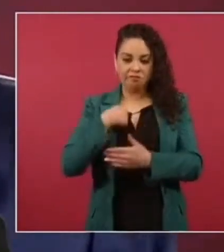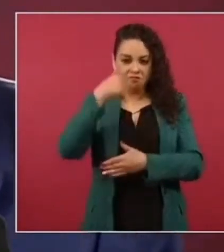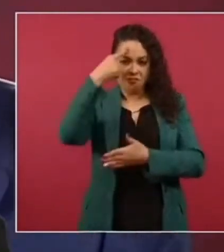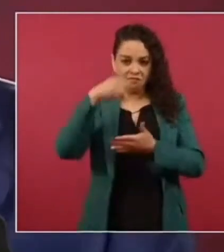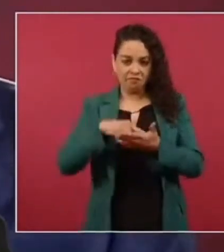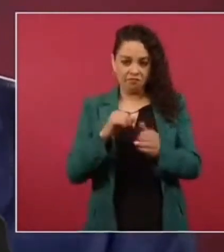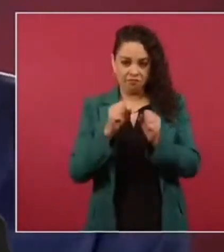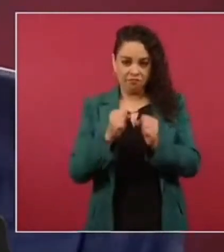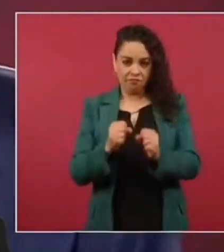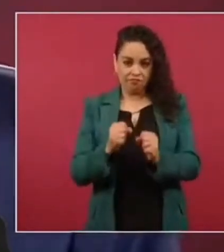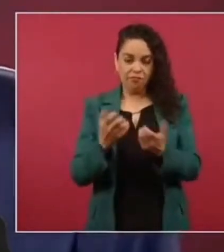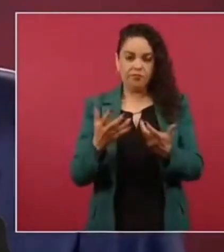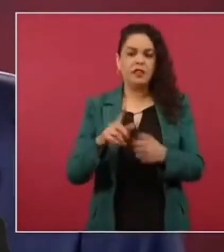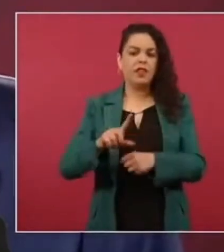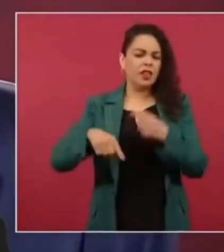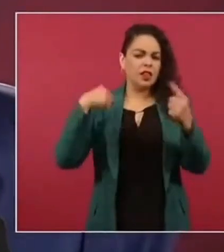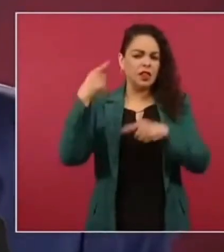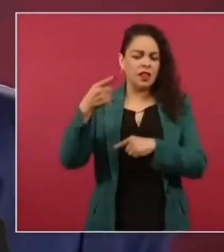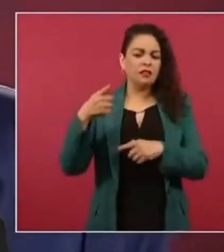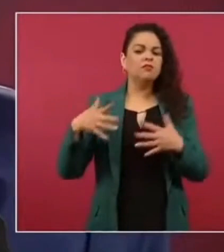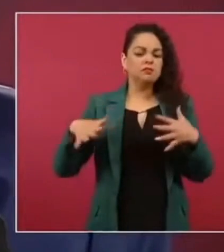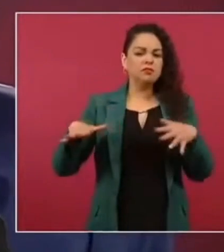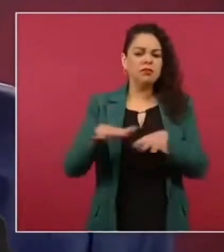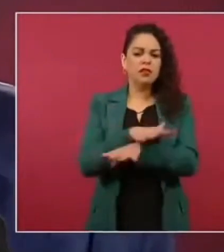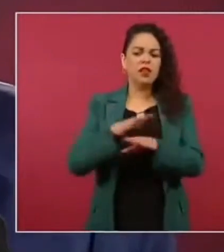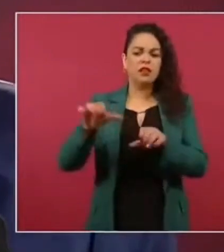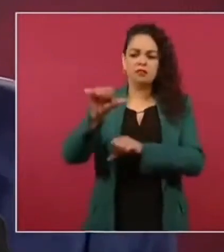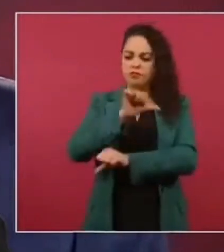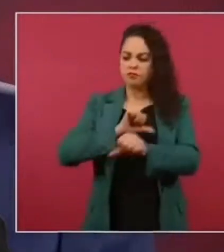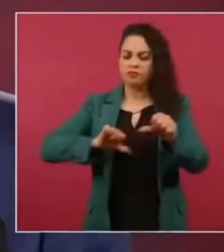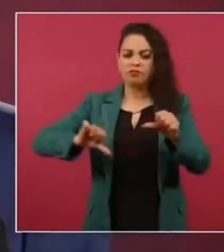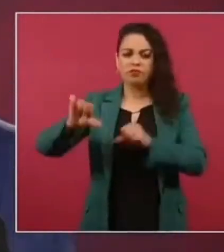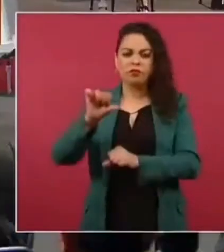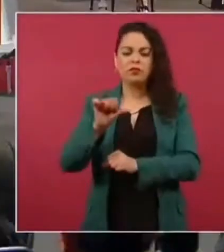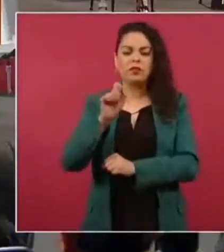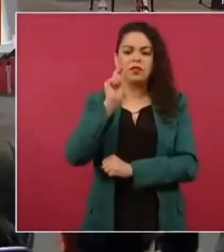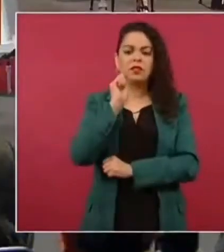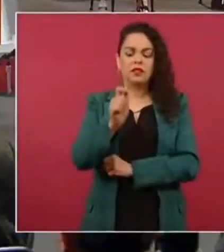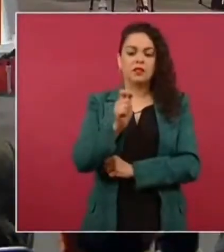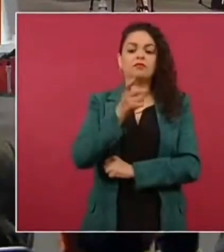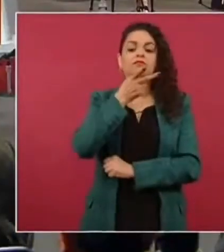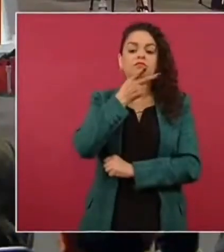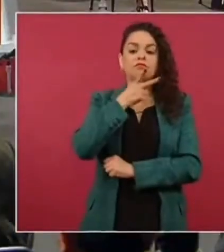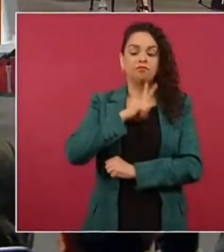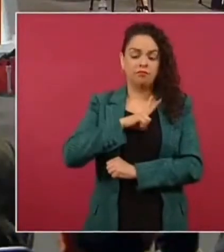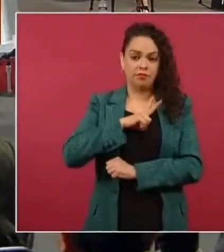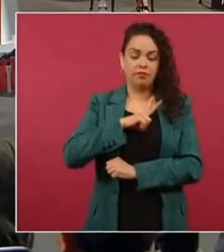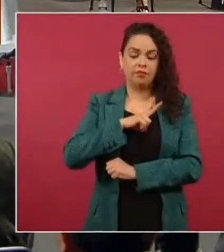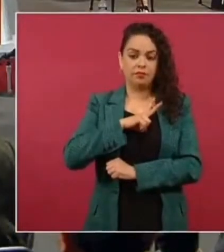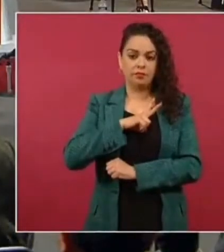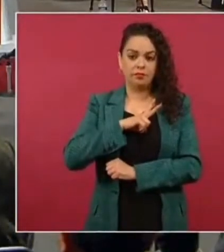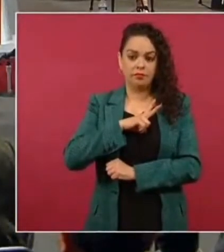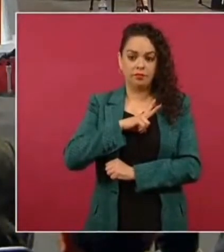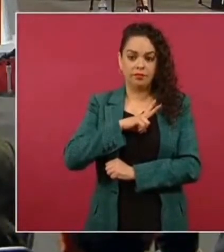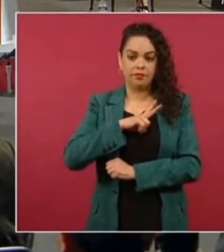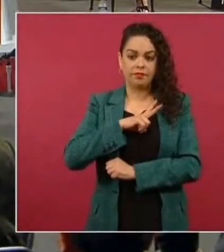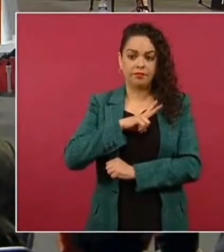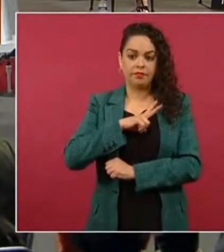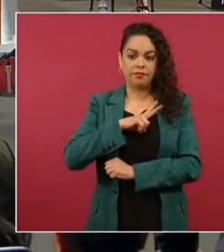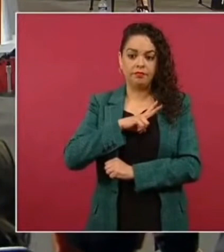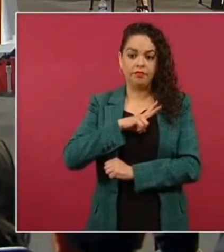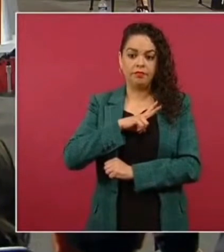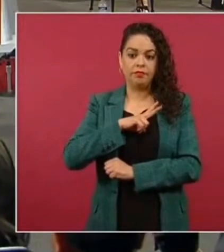lo que va a sustituir en el sureste como fuente de vida, de